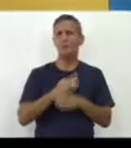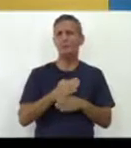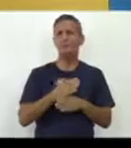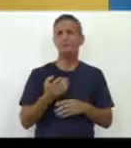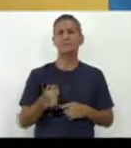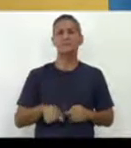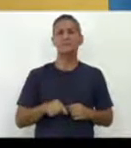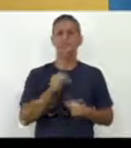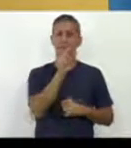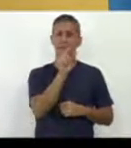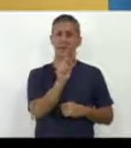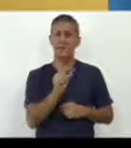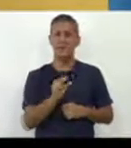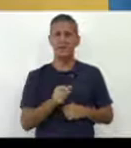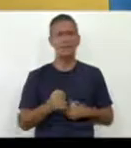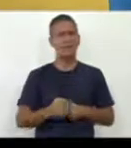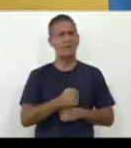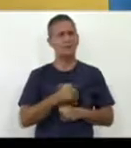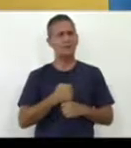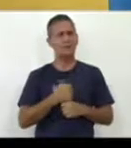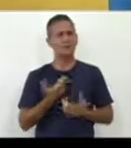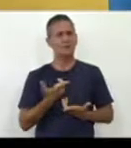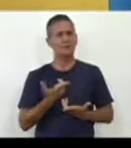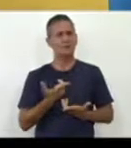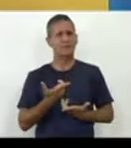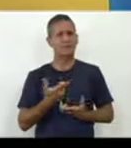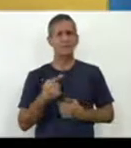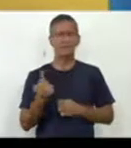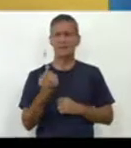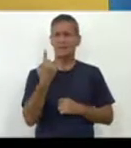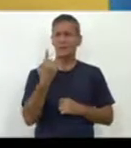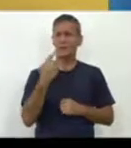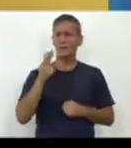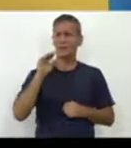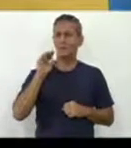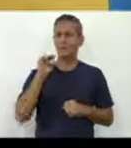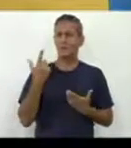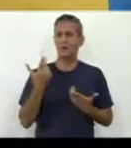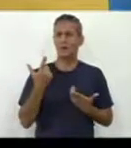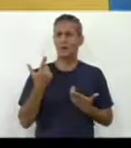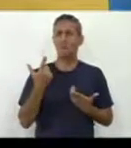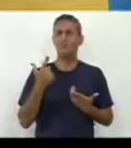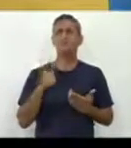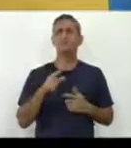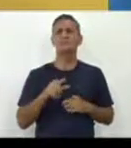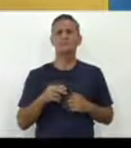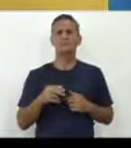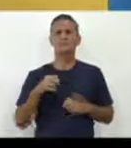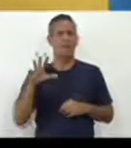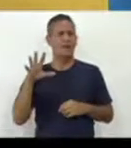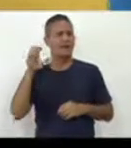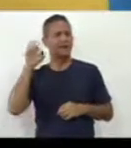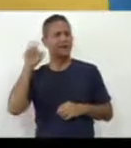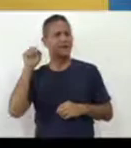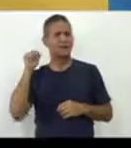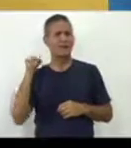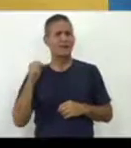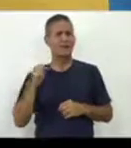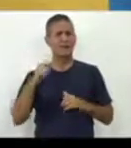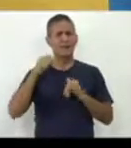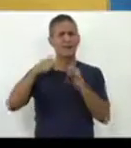los términos que estamos utilizando. Por eso, de lo primero que vamos a hablar es qué estamos entendiendo por